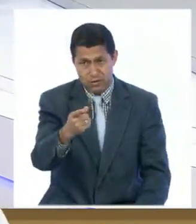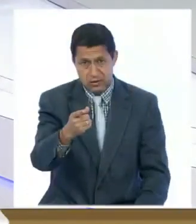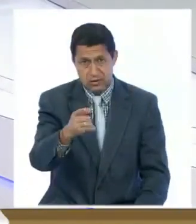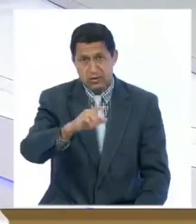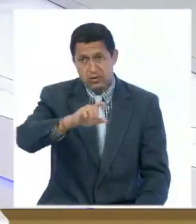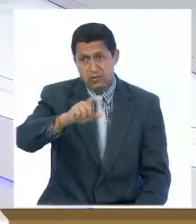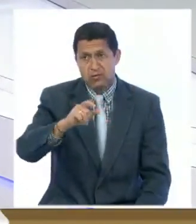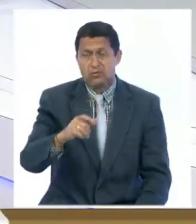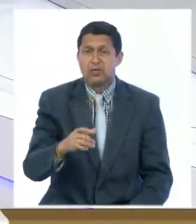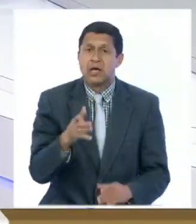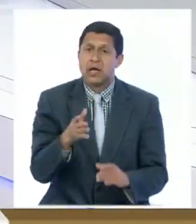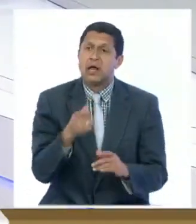de nuestro segmento de la entrevista.